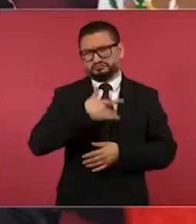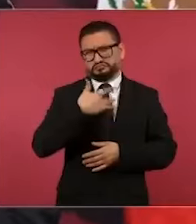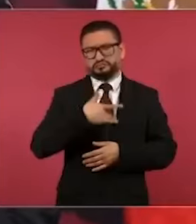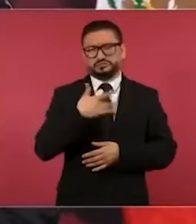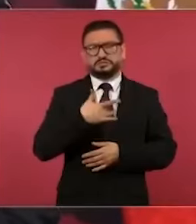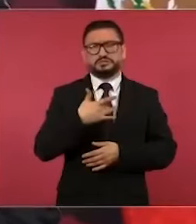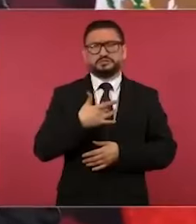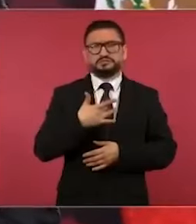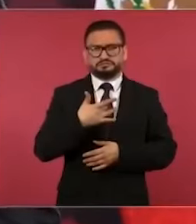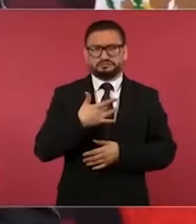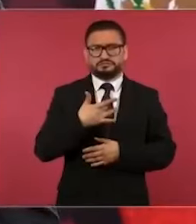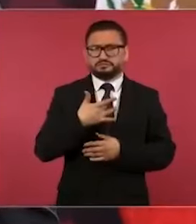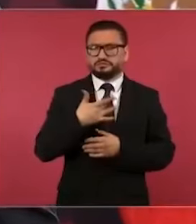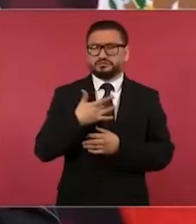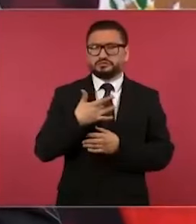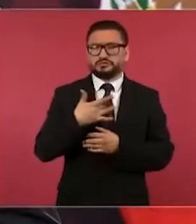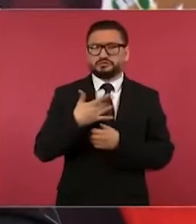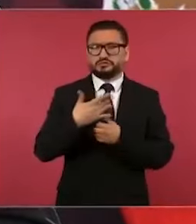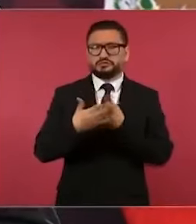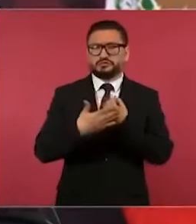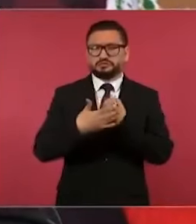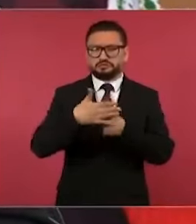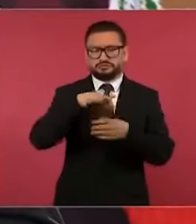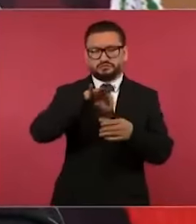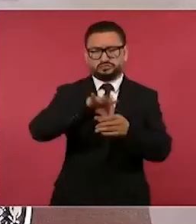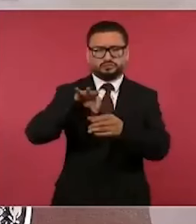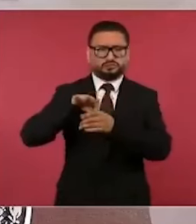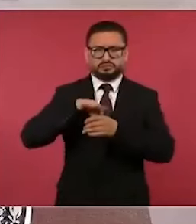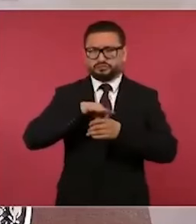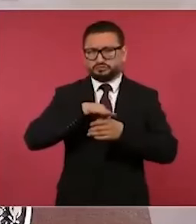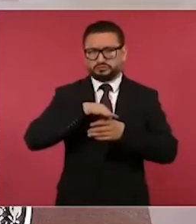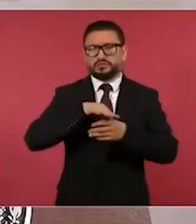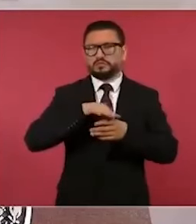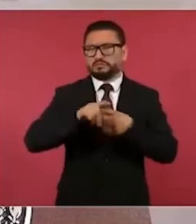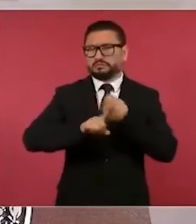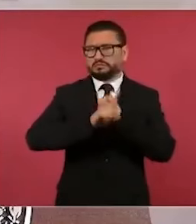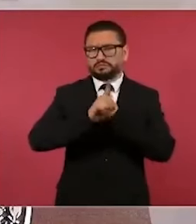que se van a celebrar las elecciones sin problema, sin problemas mayores.